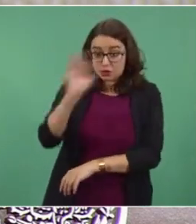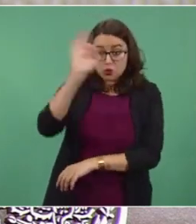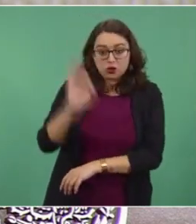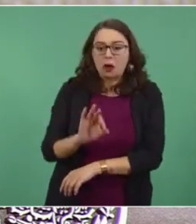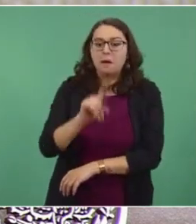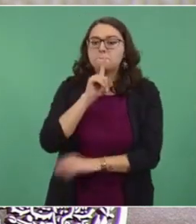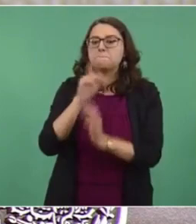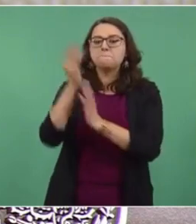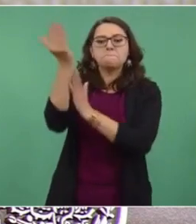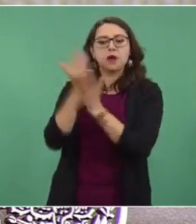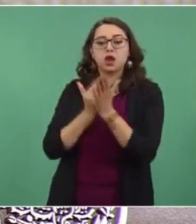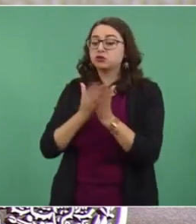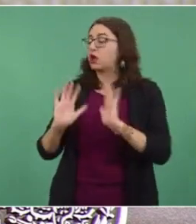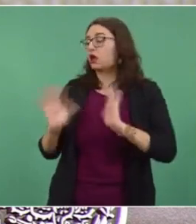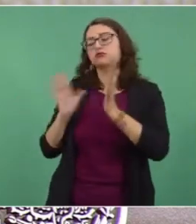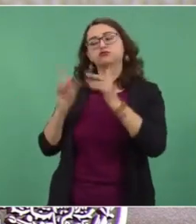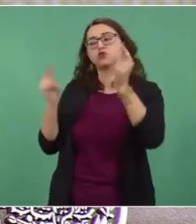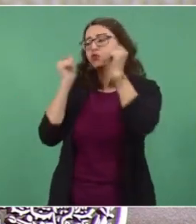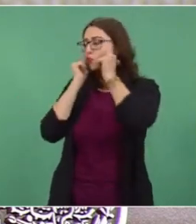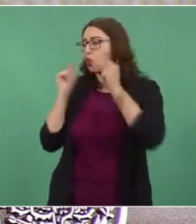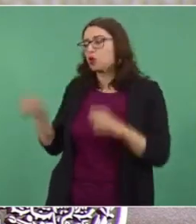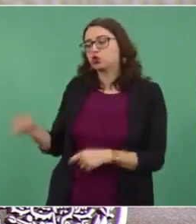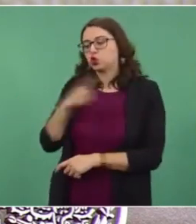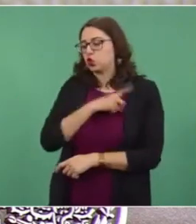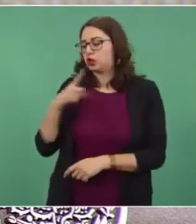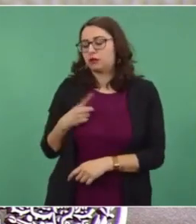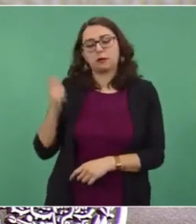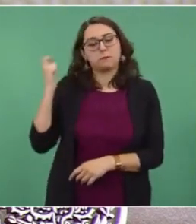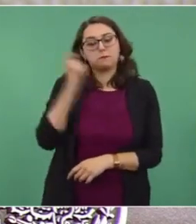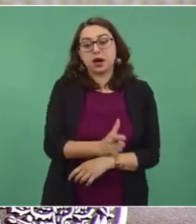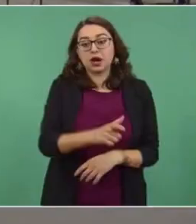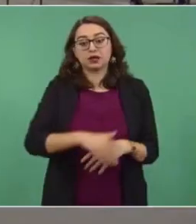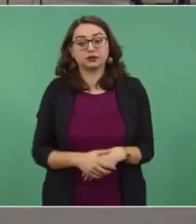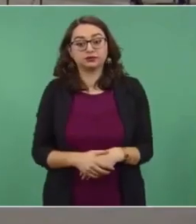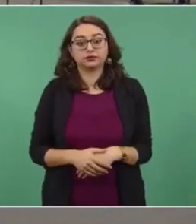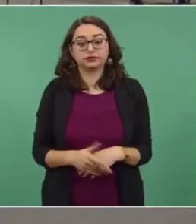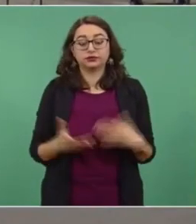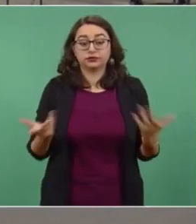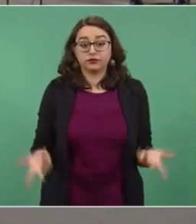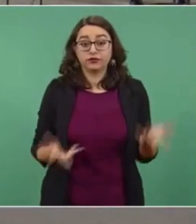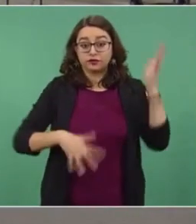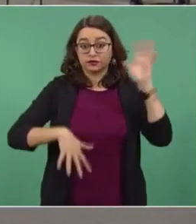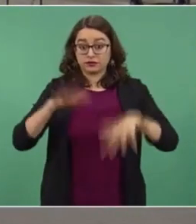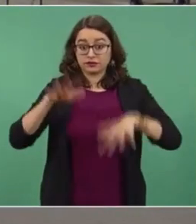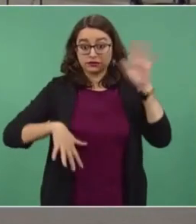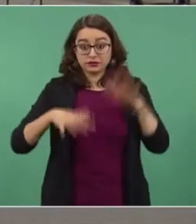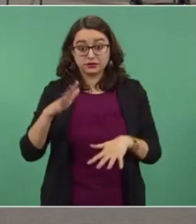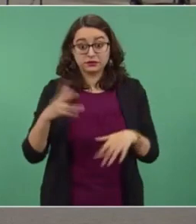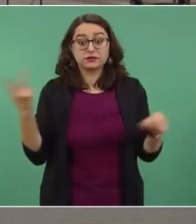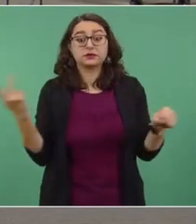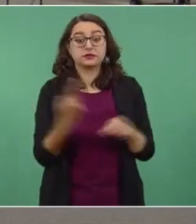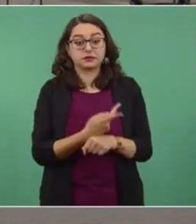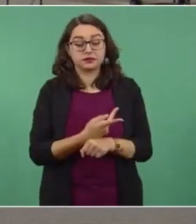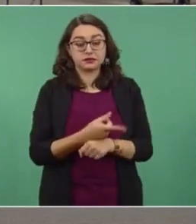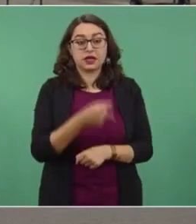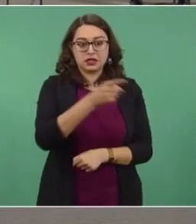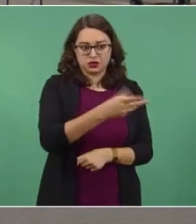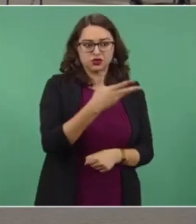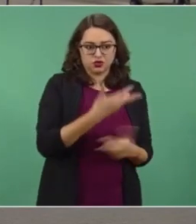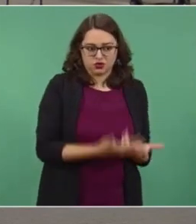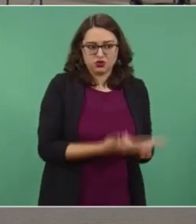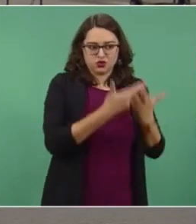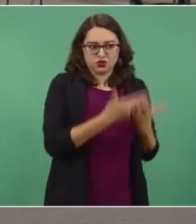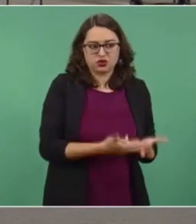Y el excedente lo revenden en otro modelo ilegal llamado